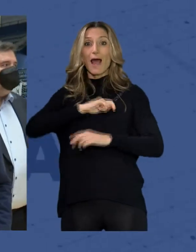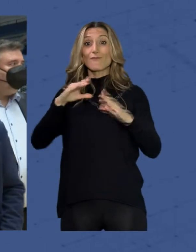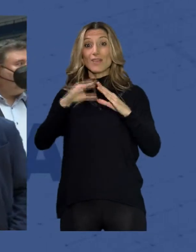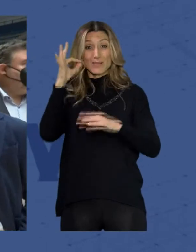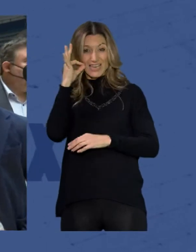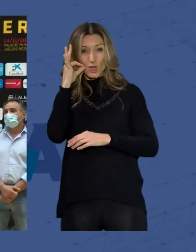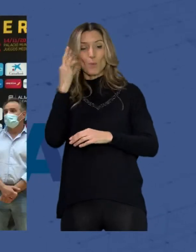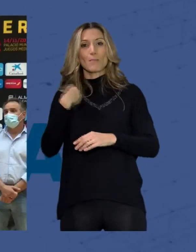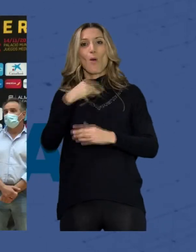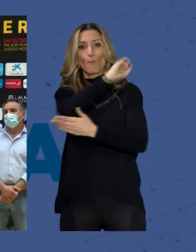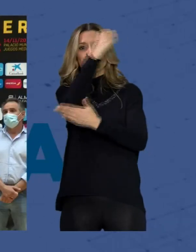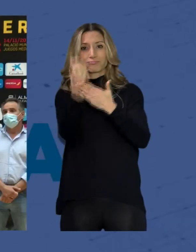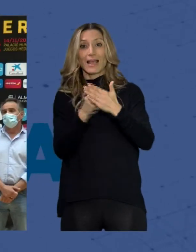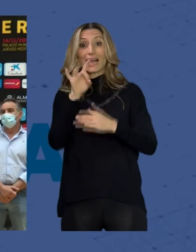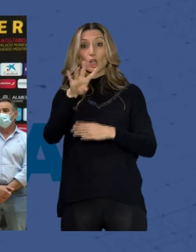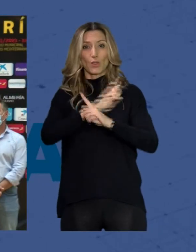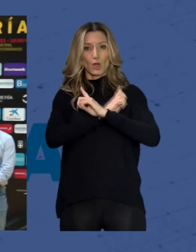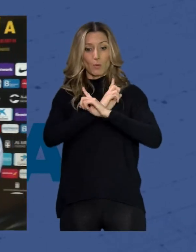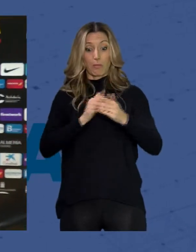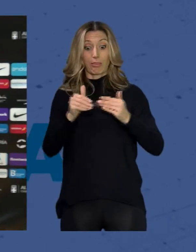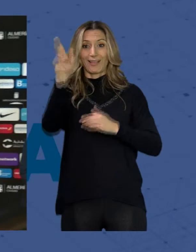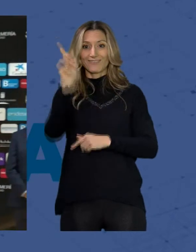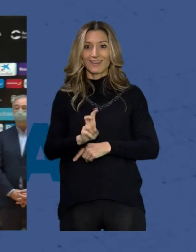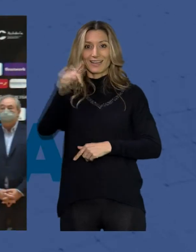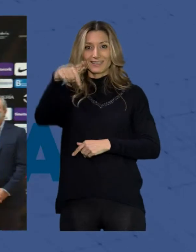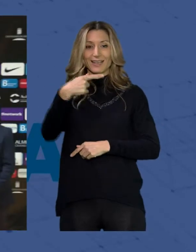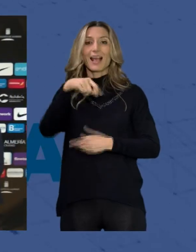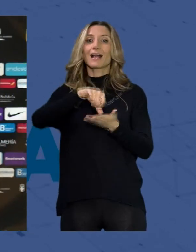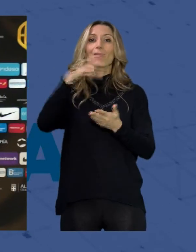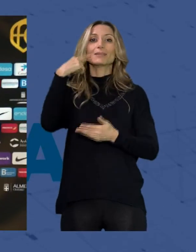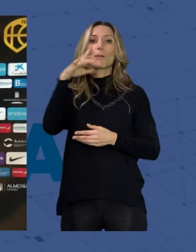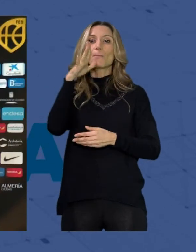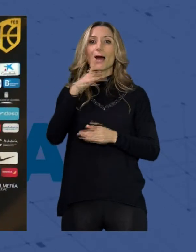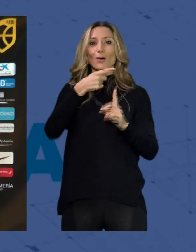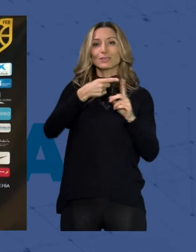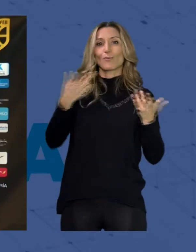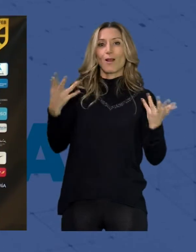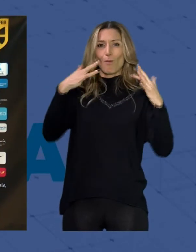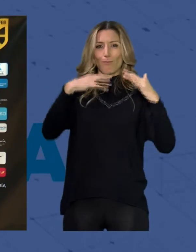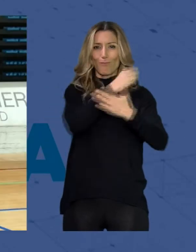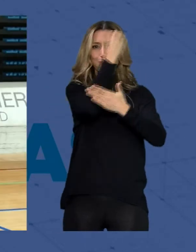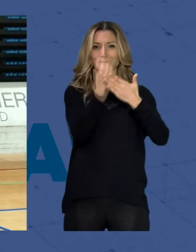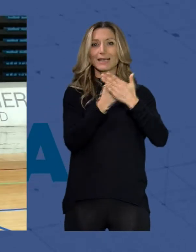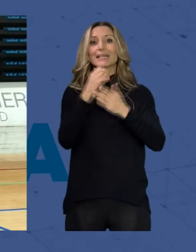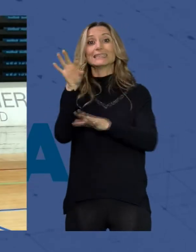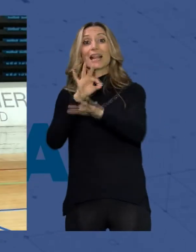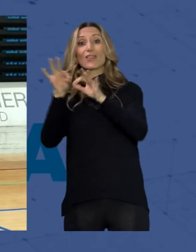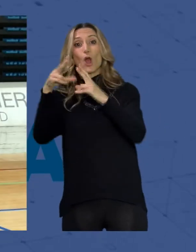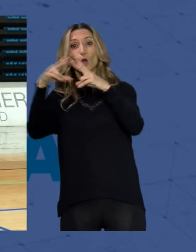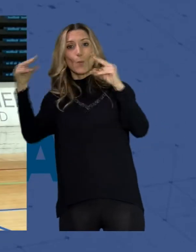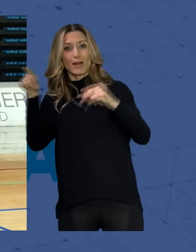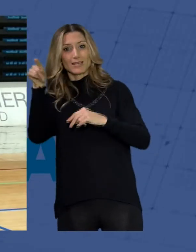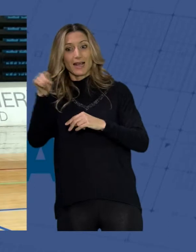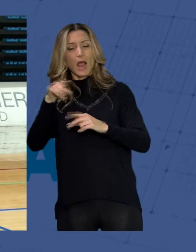14 de noviembre en la capital para disputar un partido contra la selección de Rumanía que será clasificatorio para el